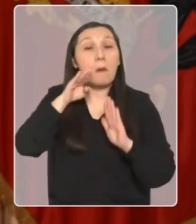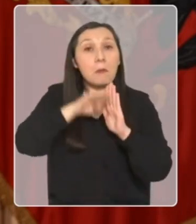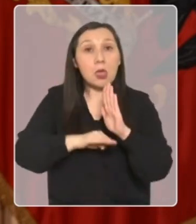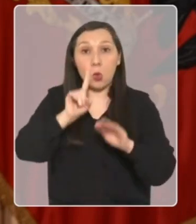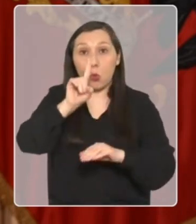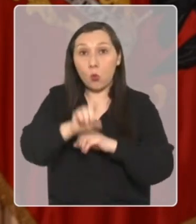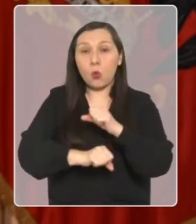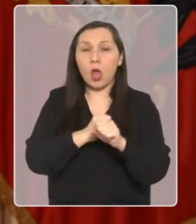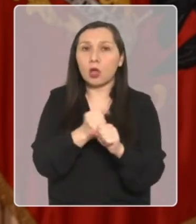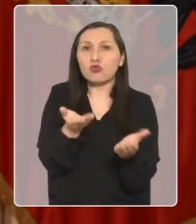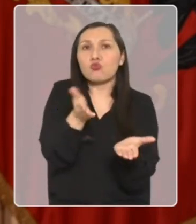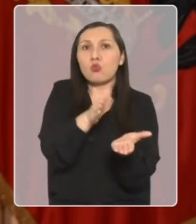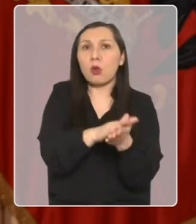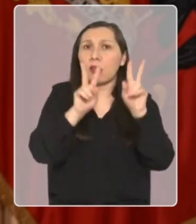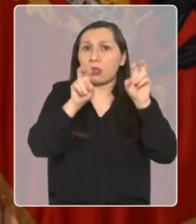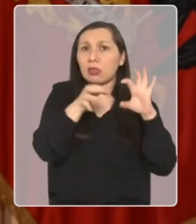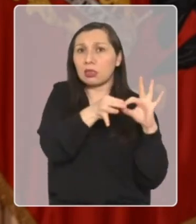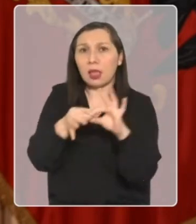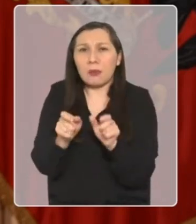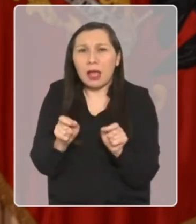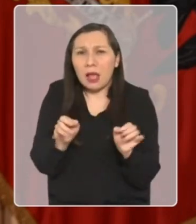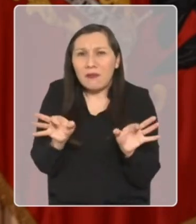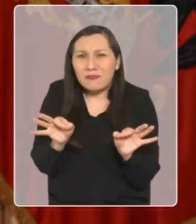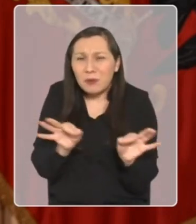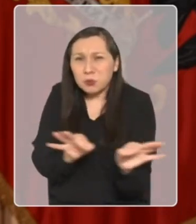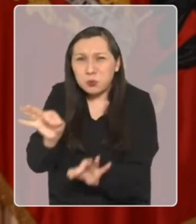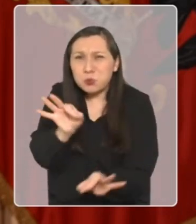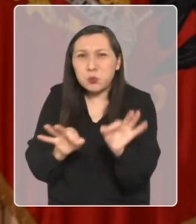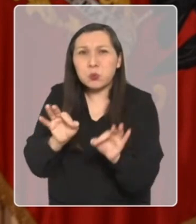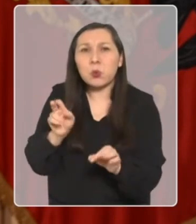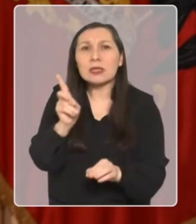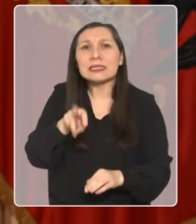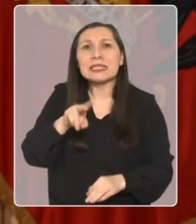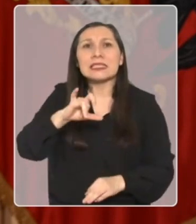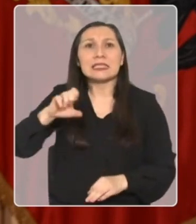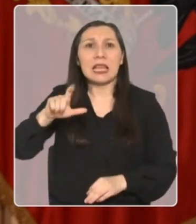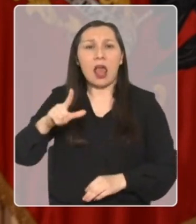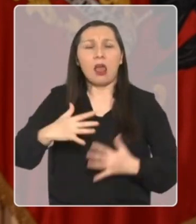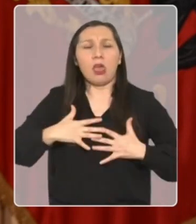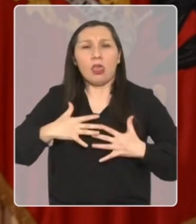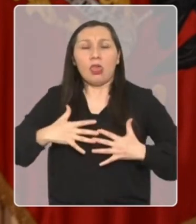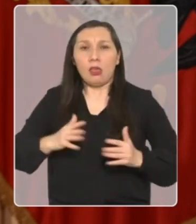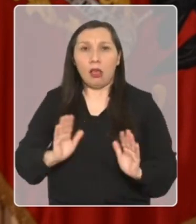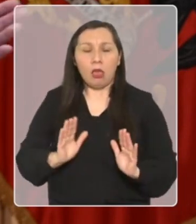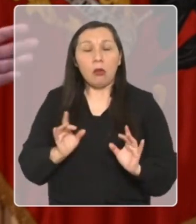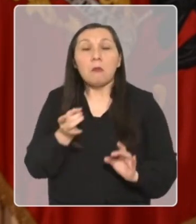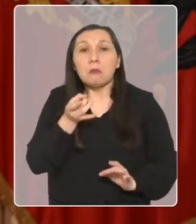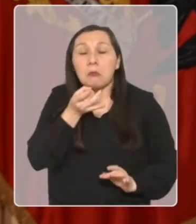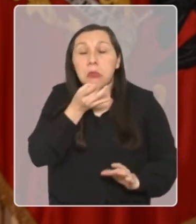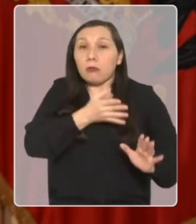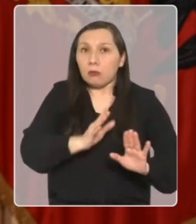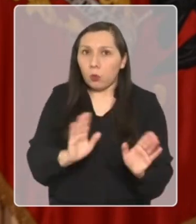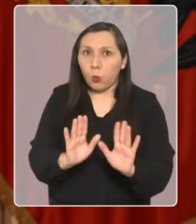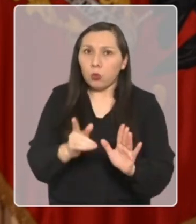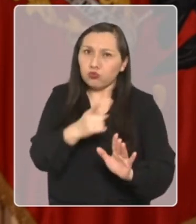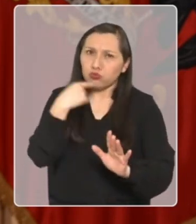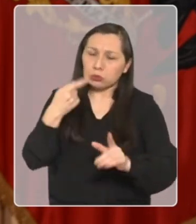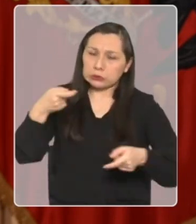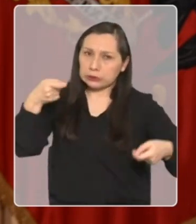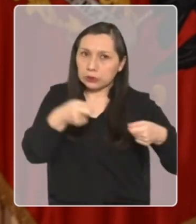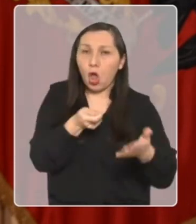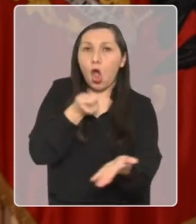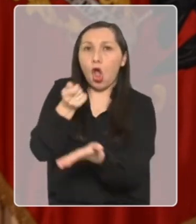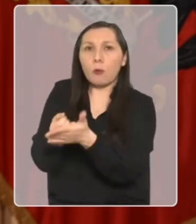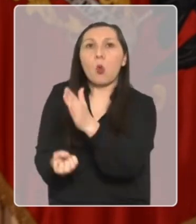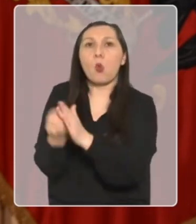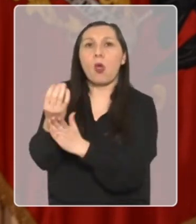o niña menor de un año falleció a causa de virus incisial. Esto no fue casualidad, fue fruto de